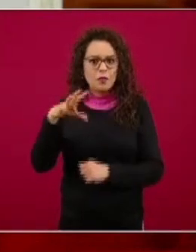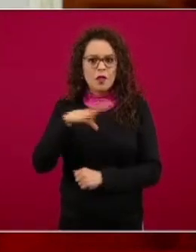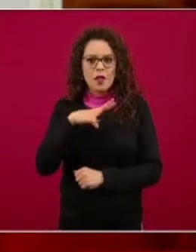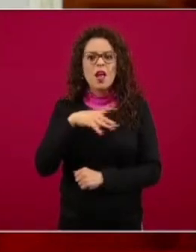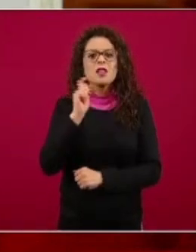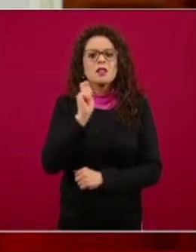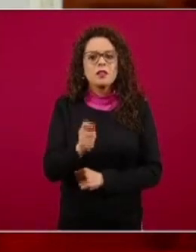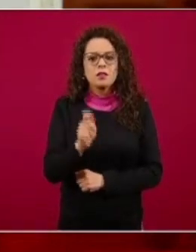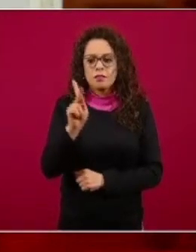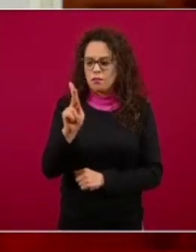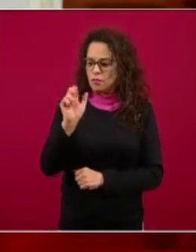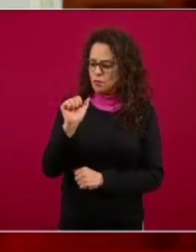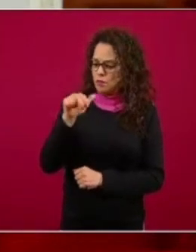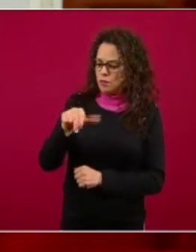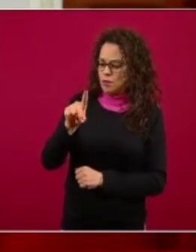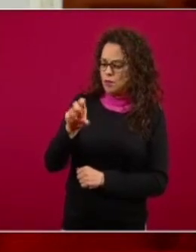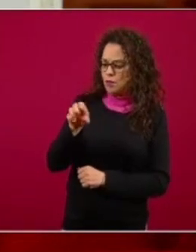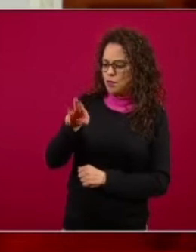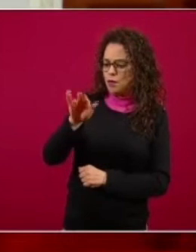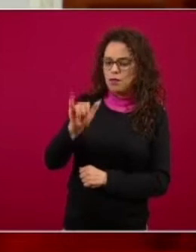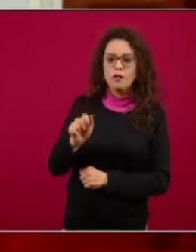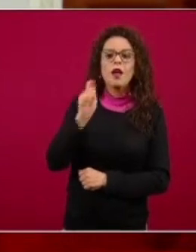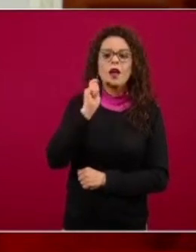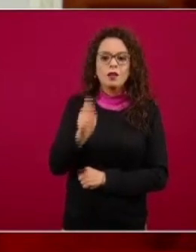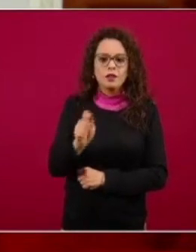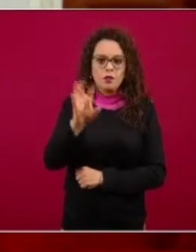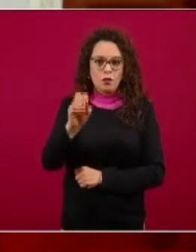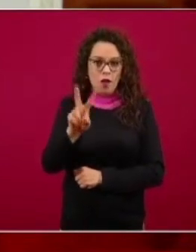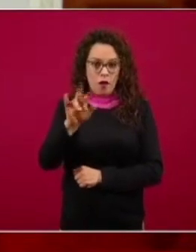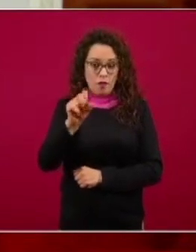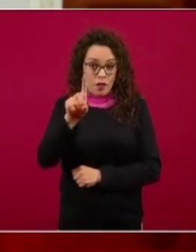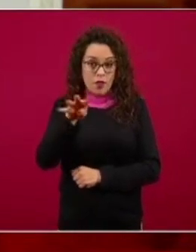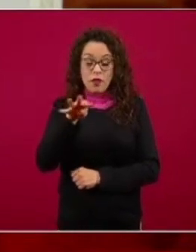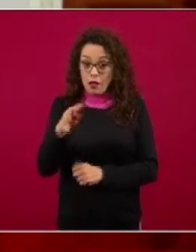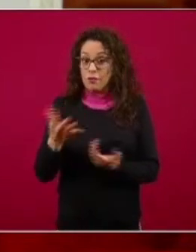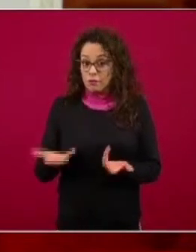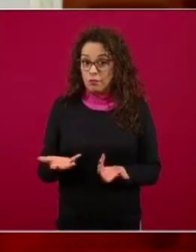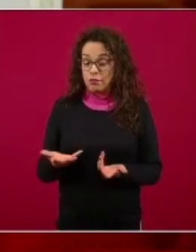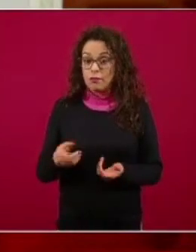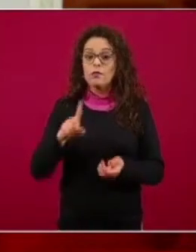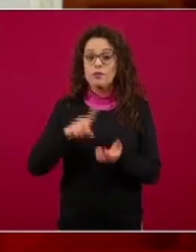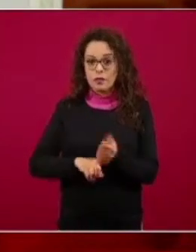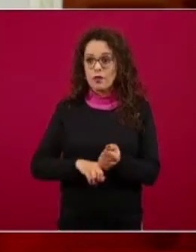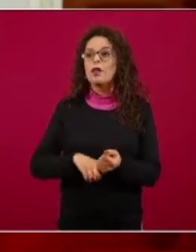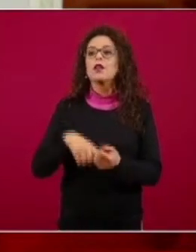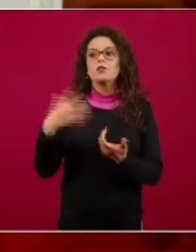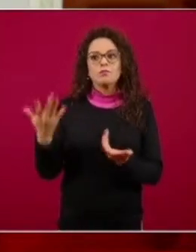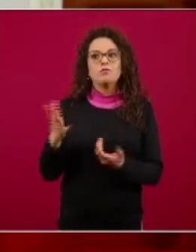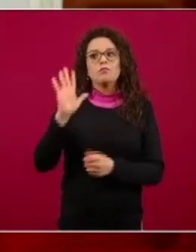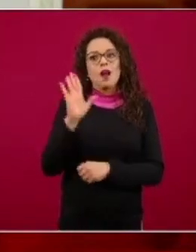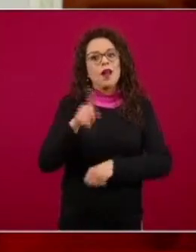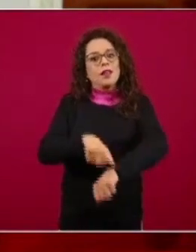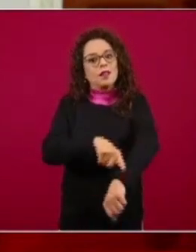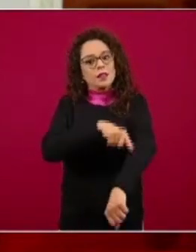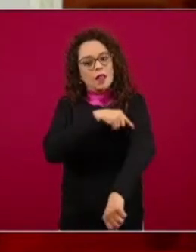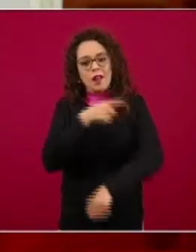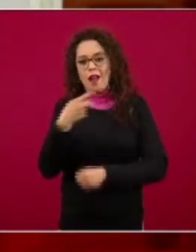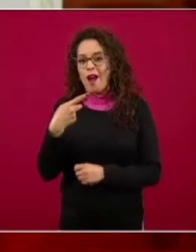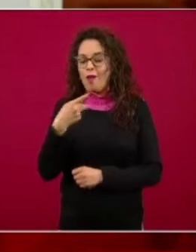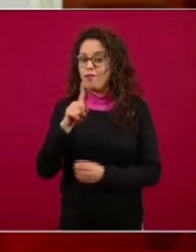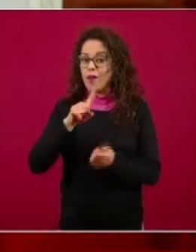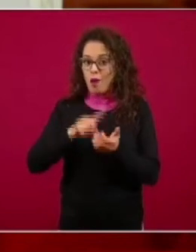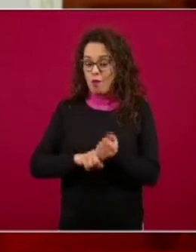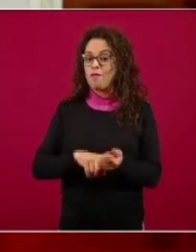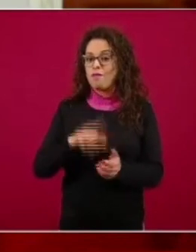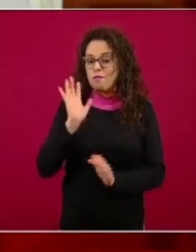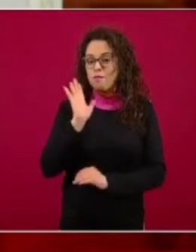-19 y parece muy largo el tiempo y a la vez es muy corto el tiempo y ha significado un